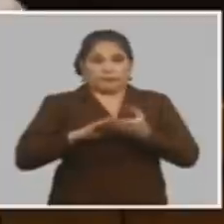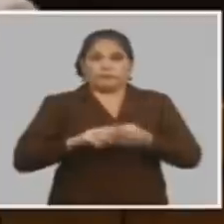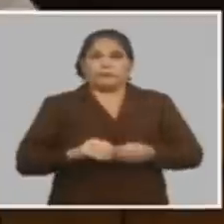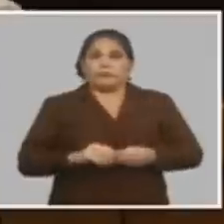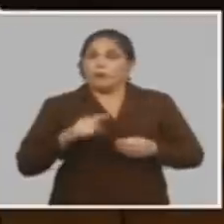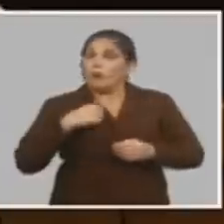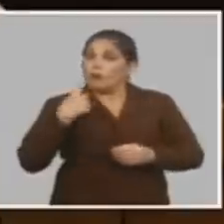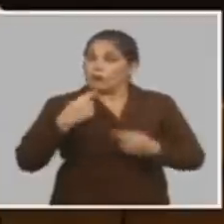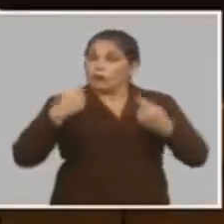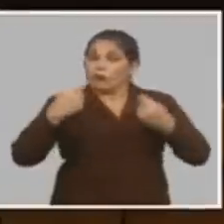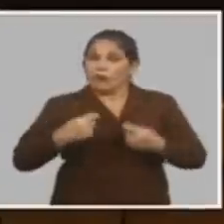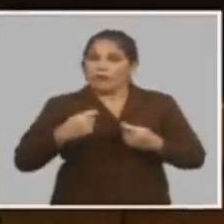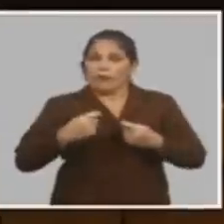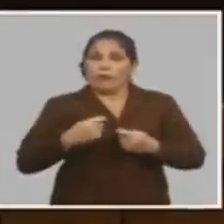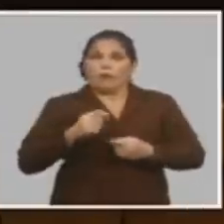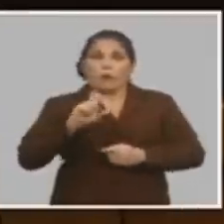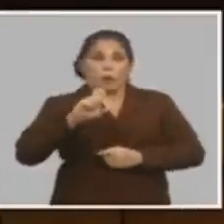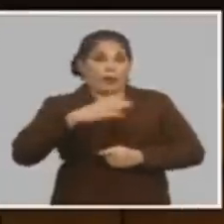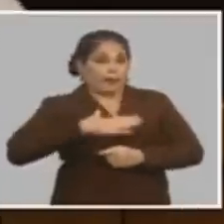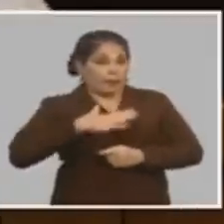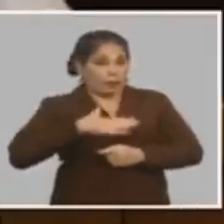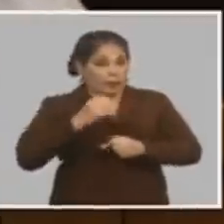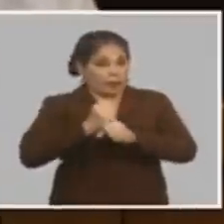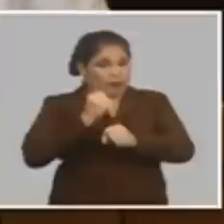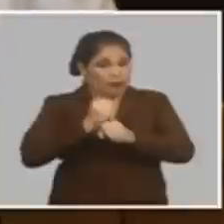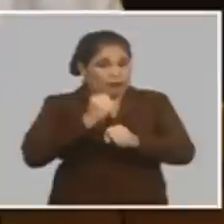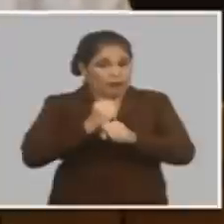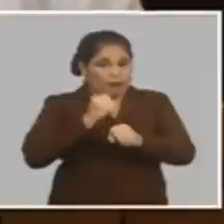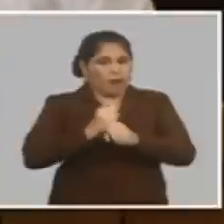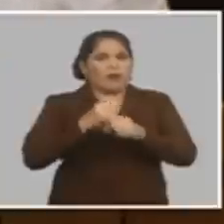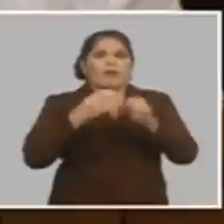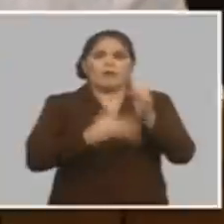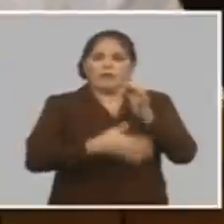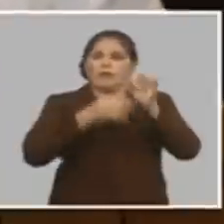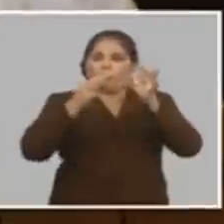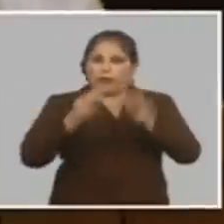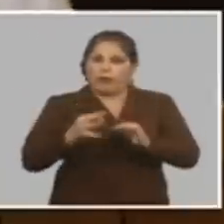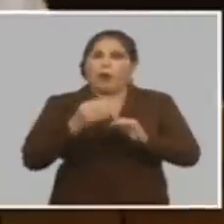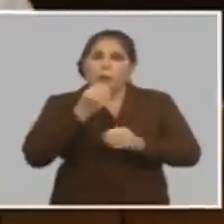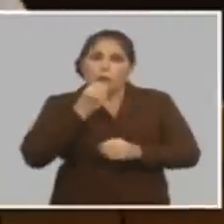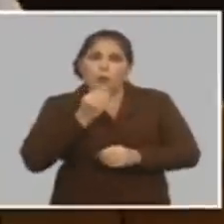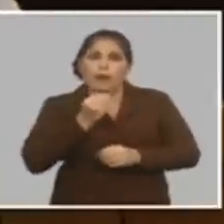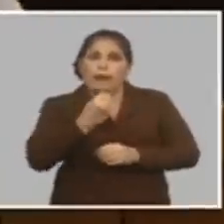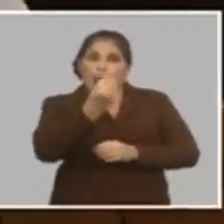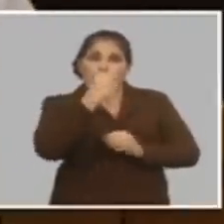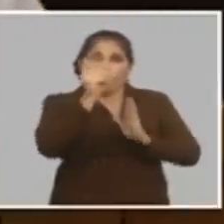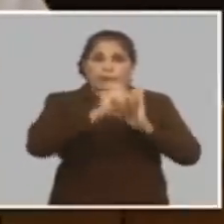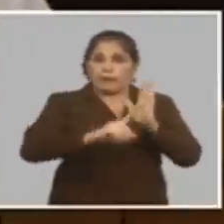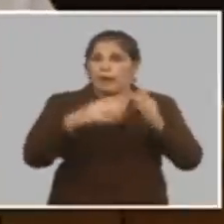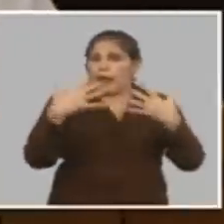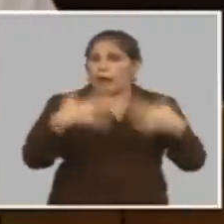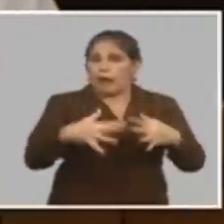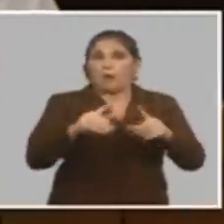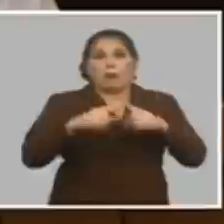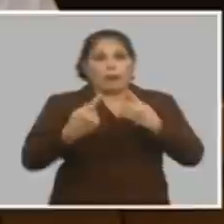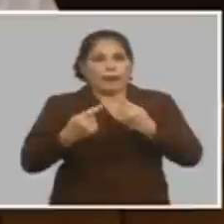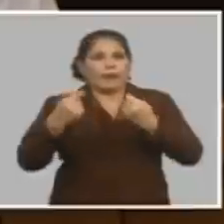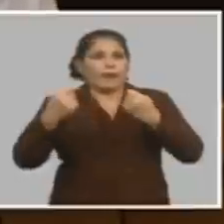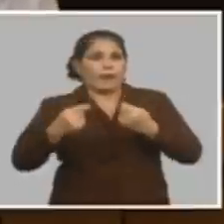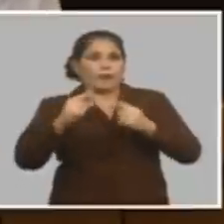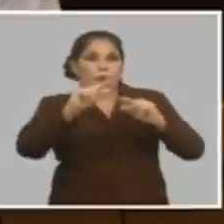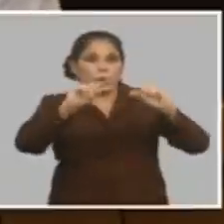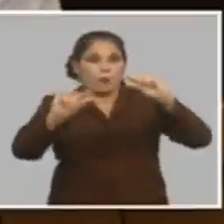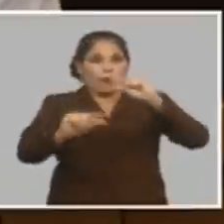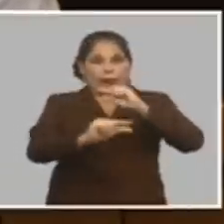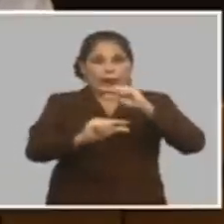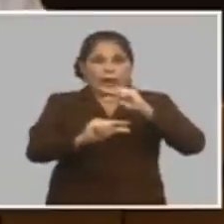y nosotros también le tenemos que decir a los trabajadores por cuenta propia es verdad que eso va a ocurrir pero también es verdad que se te va a bajar